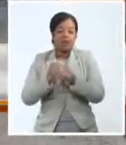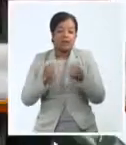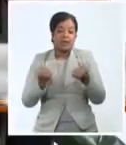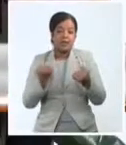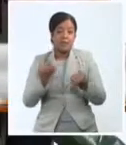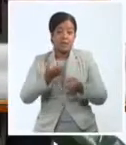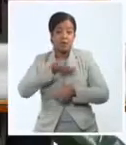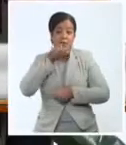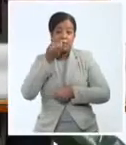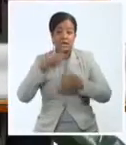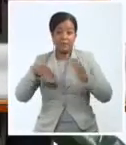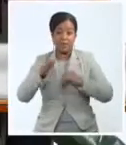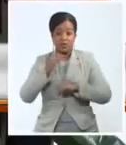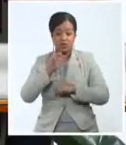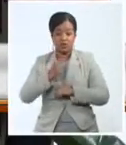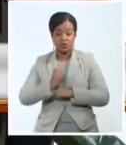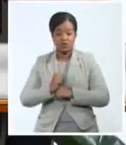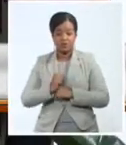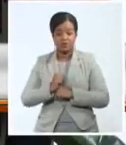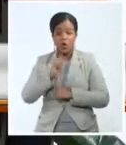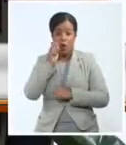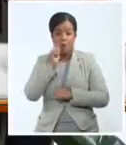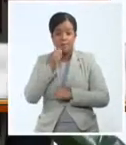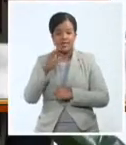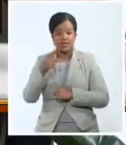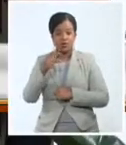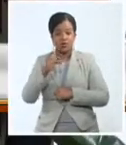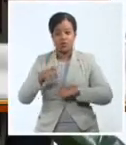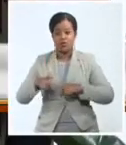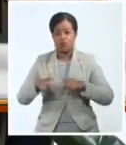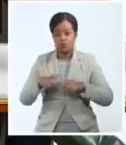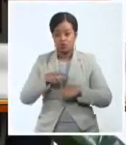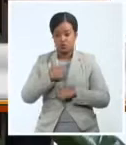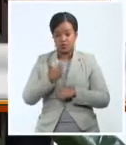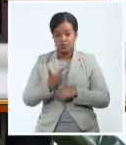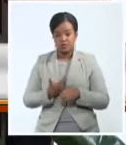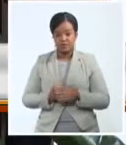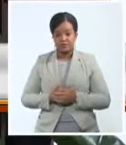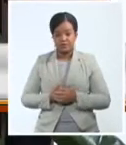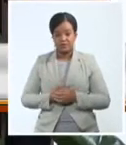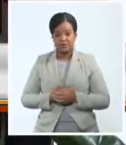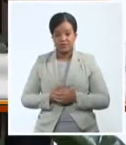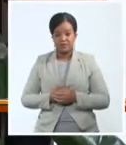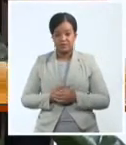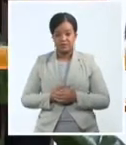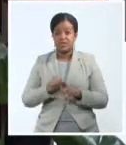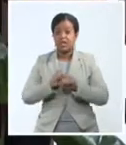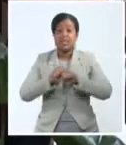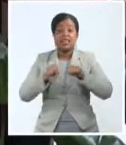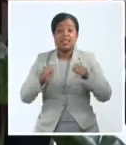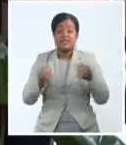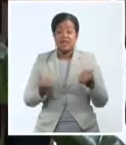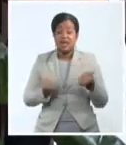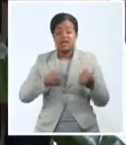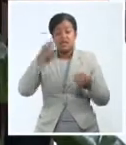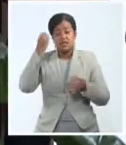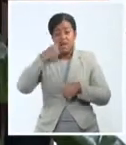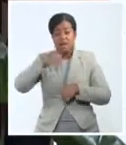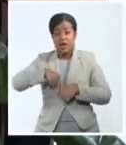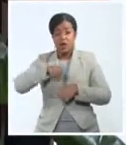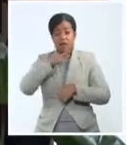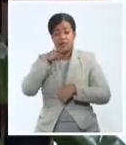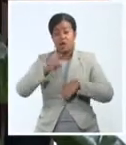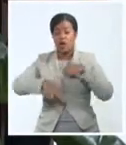Fernando Rojas. Haremos una gran Bienal de arte en plena libertad, contra el boicot, el revolucionario y